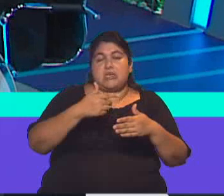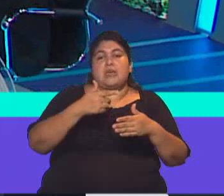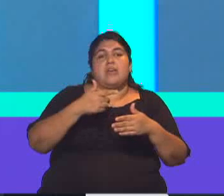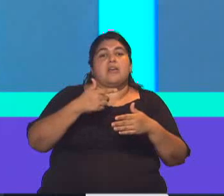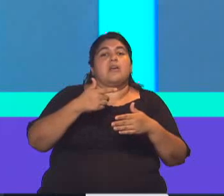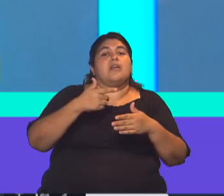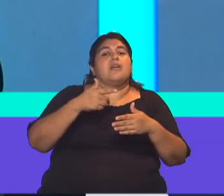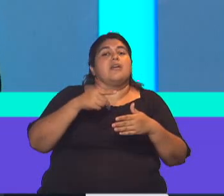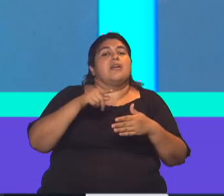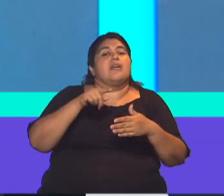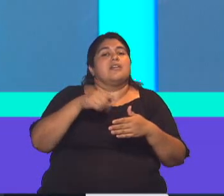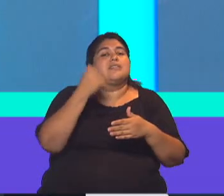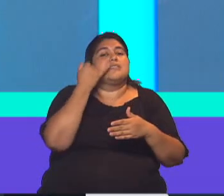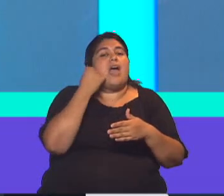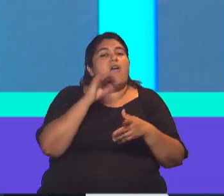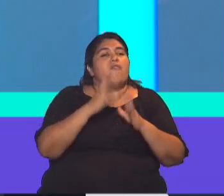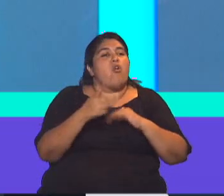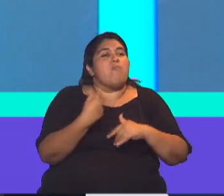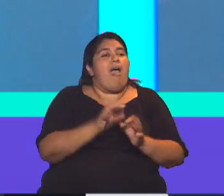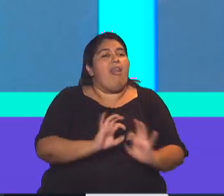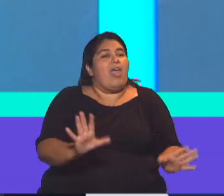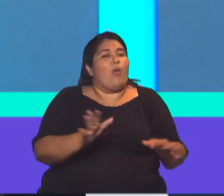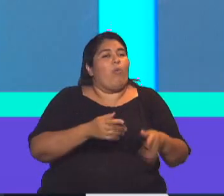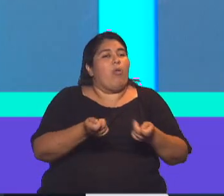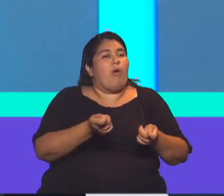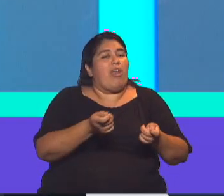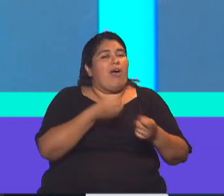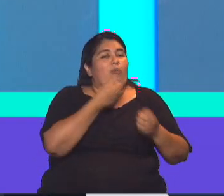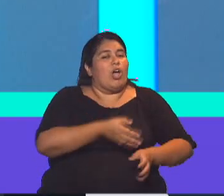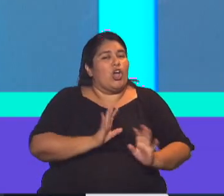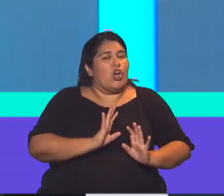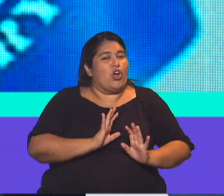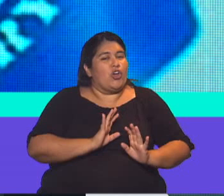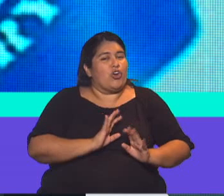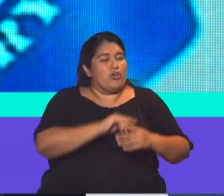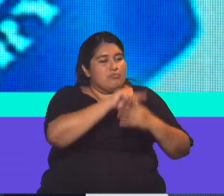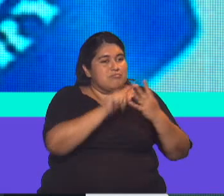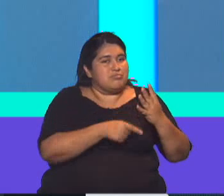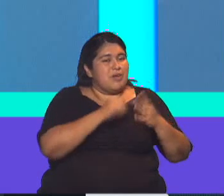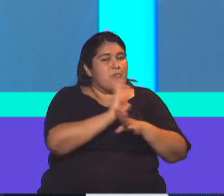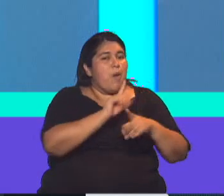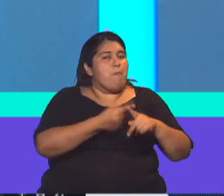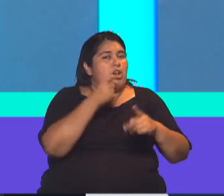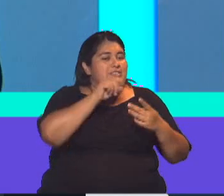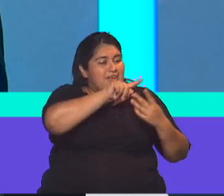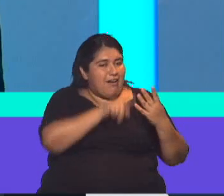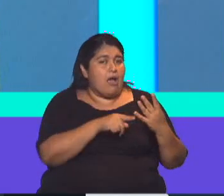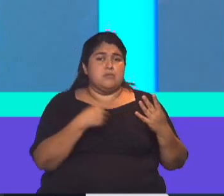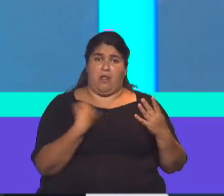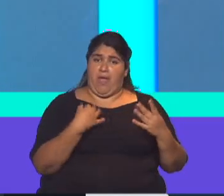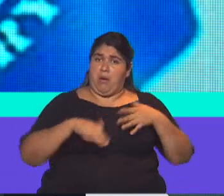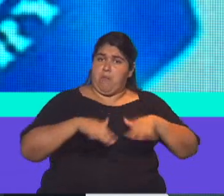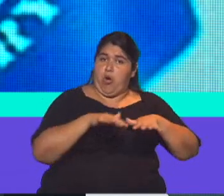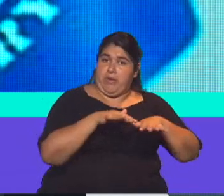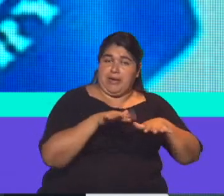inmediatas y le queda la libertad de hacer lo que le parezca o lo que crea conveniente con todas estas políticas. Hay que moverse, no es fácil.